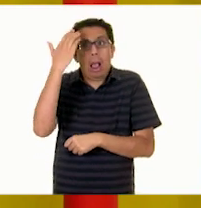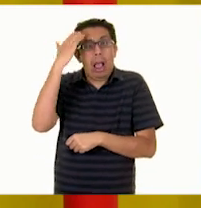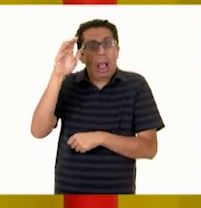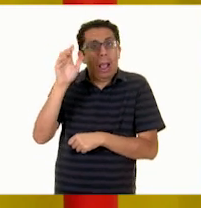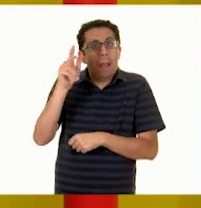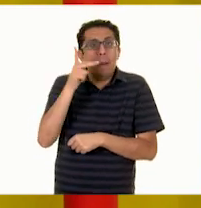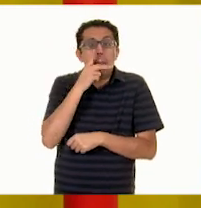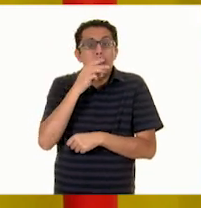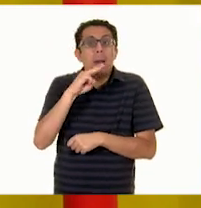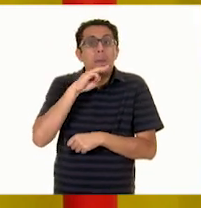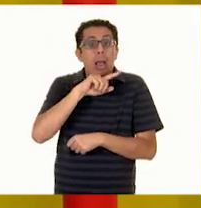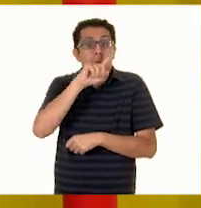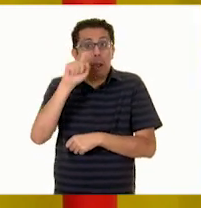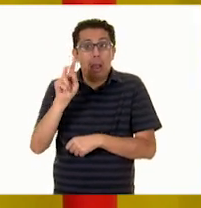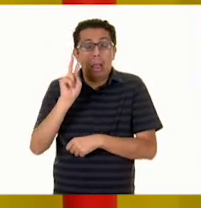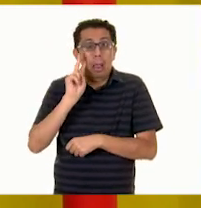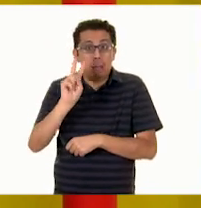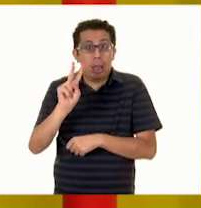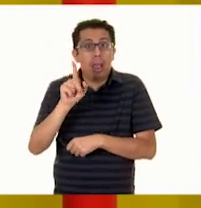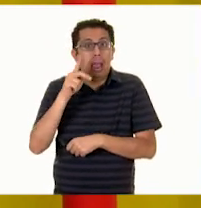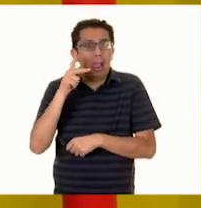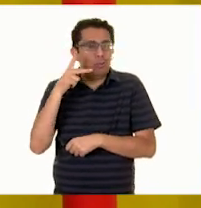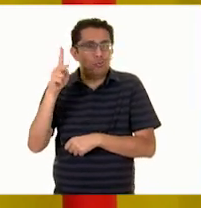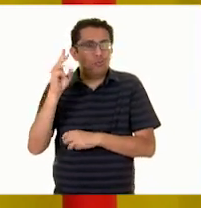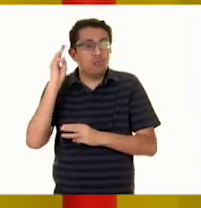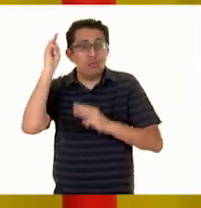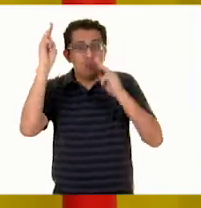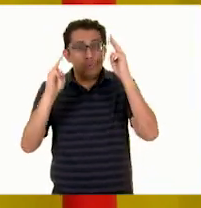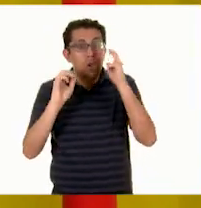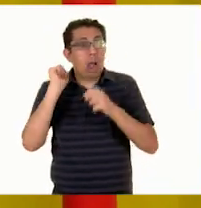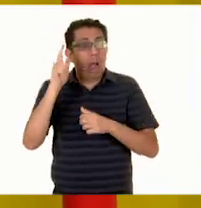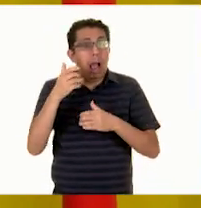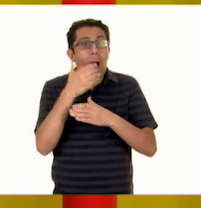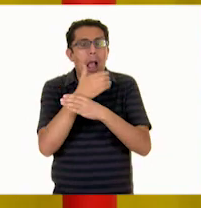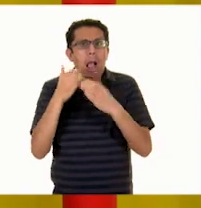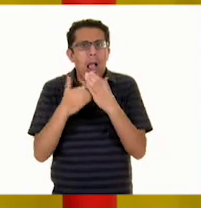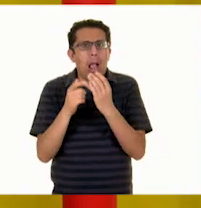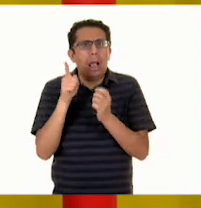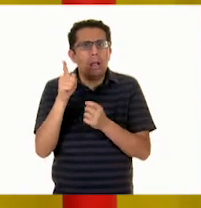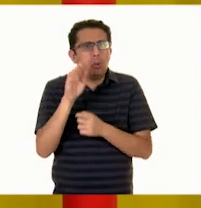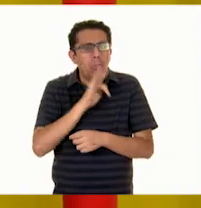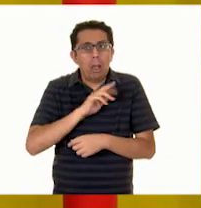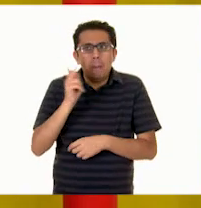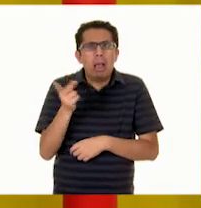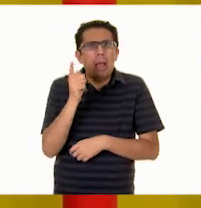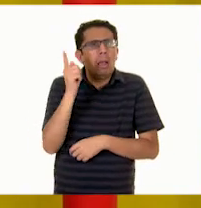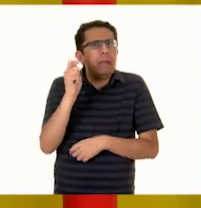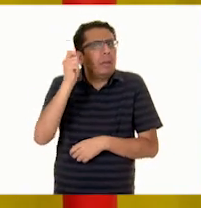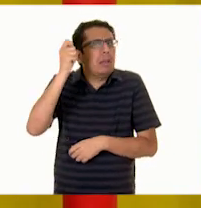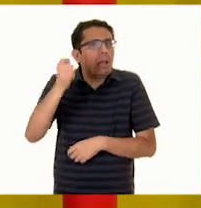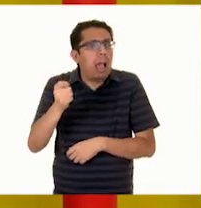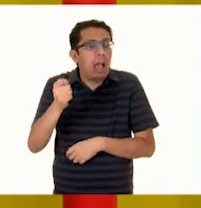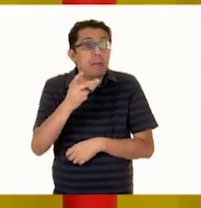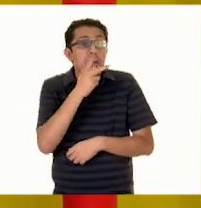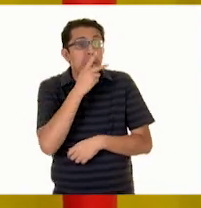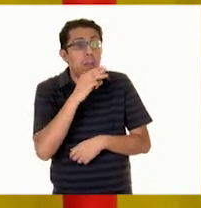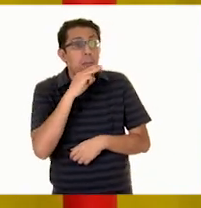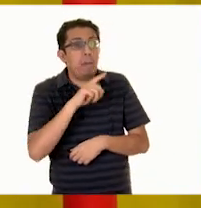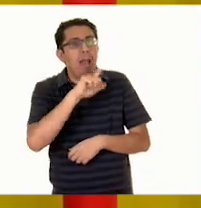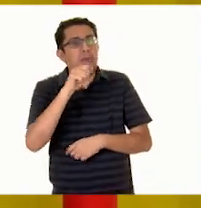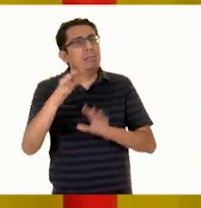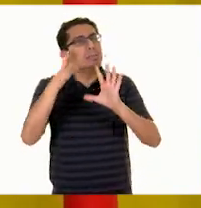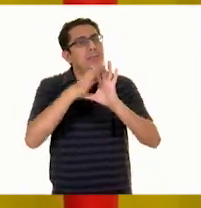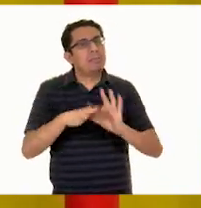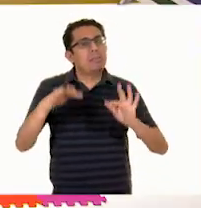veas el objeto que ellos pueden poner en su museo, puedes preguntarle, ¿y esto qué significa? Y te contarán tus papás una historia que a lo mejor no